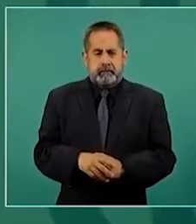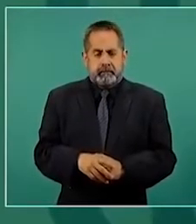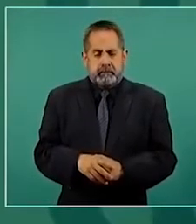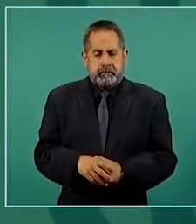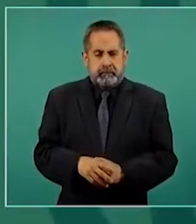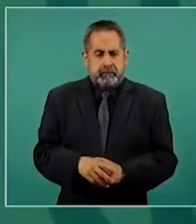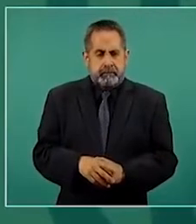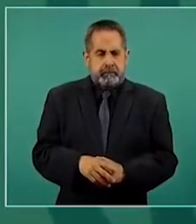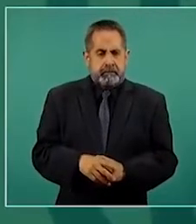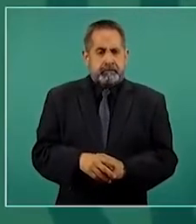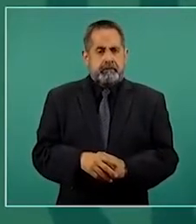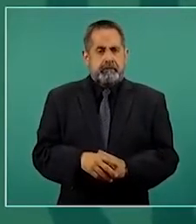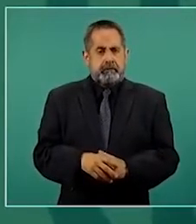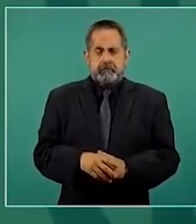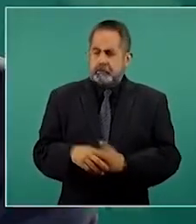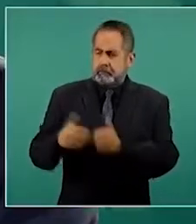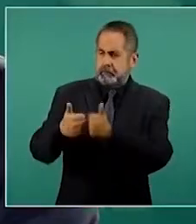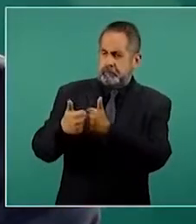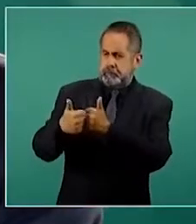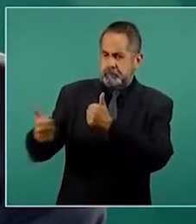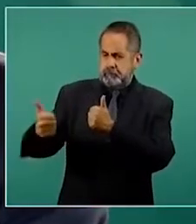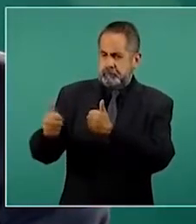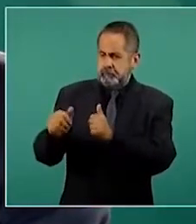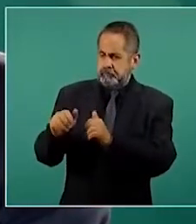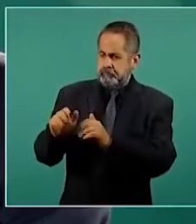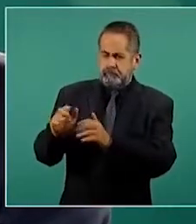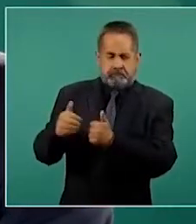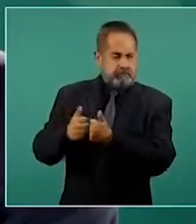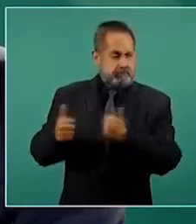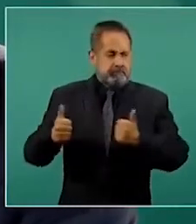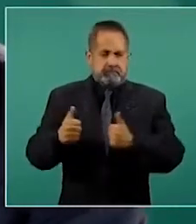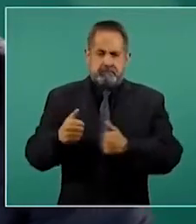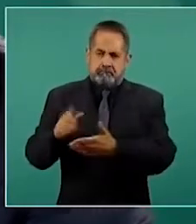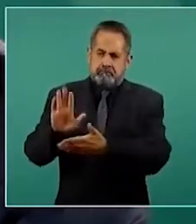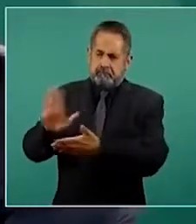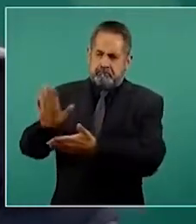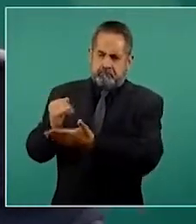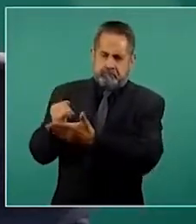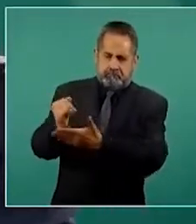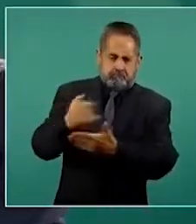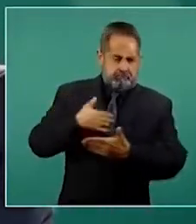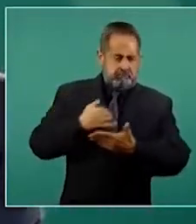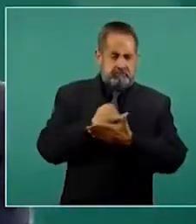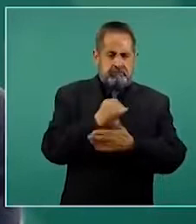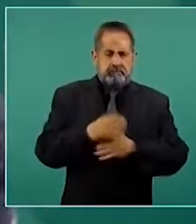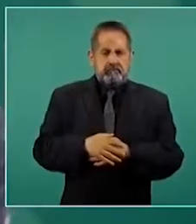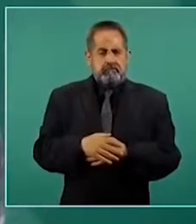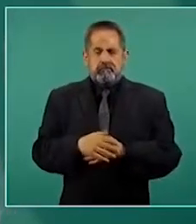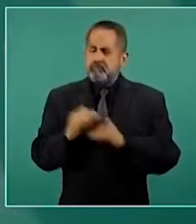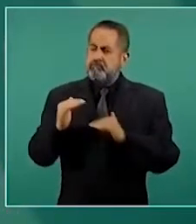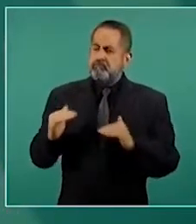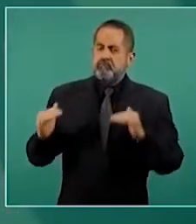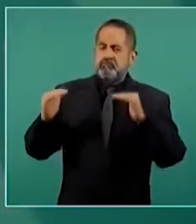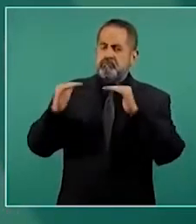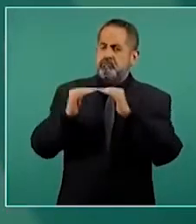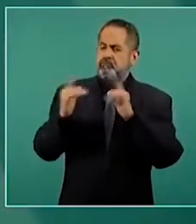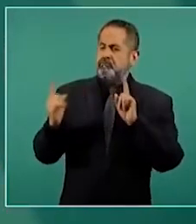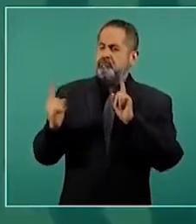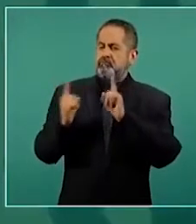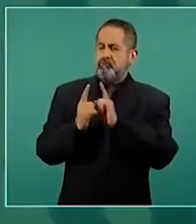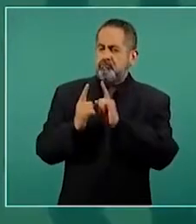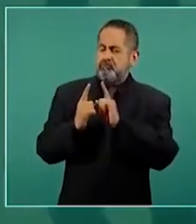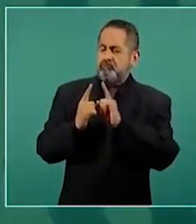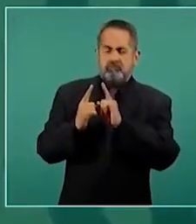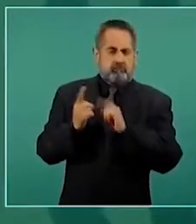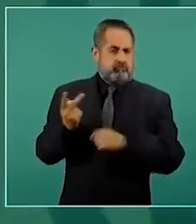Nacional, autonomía, independencia, pero somos poderes del